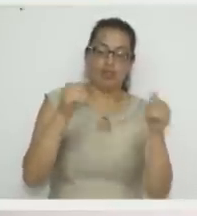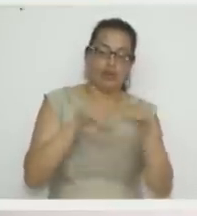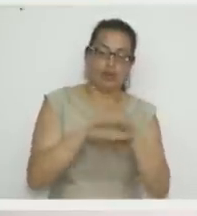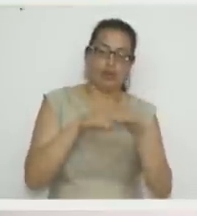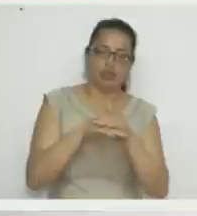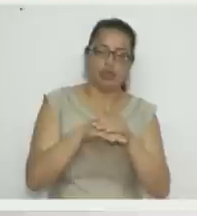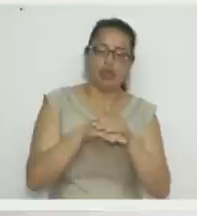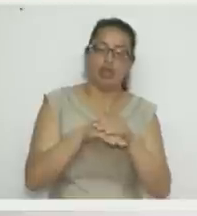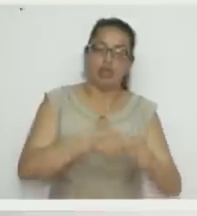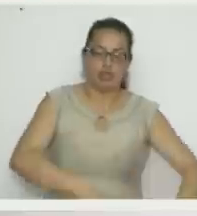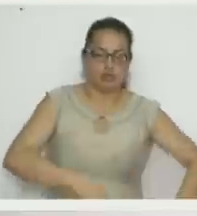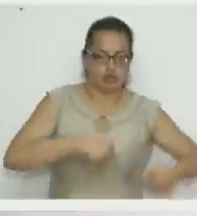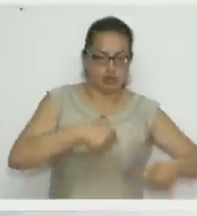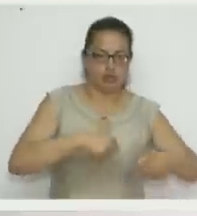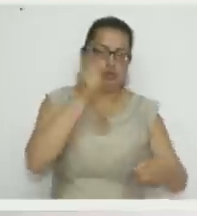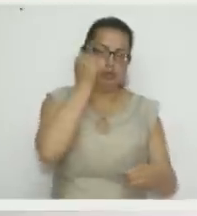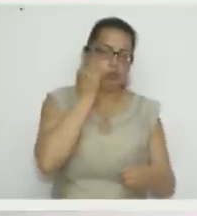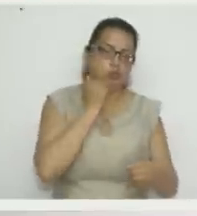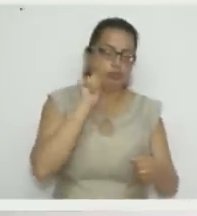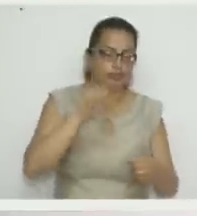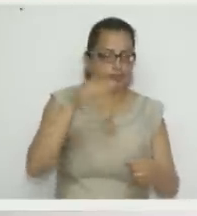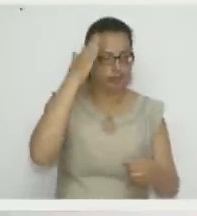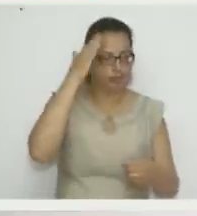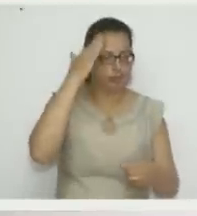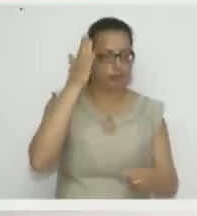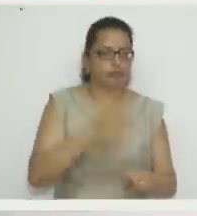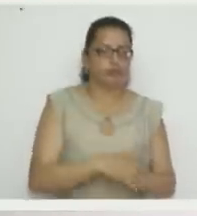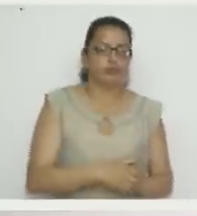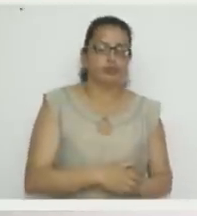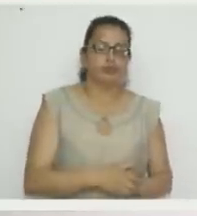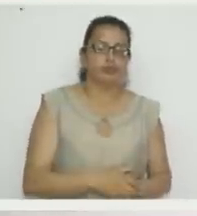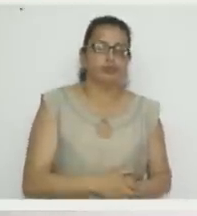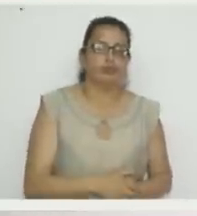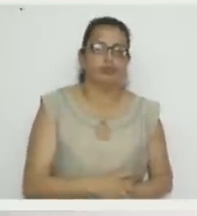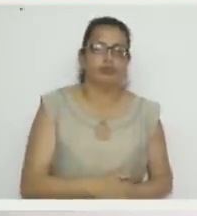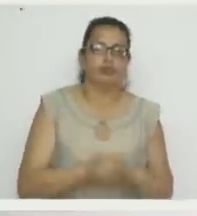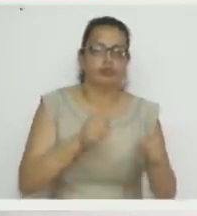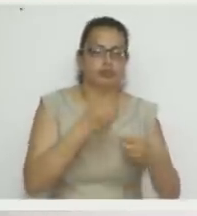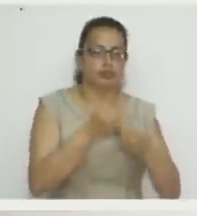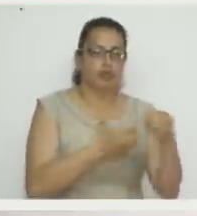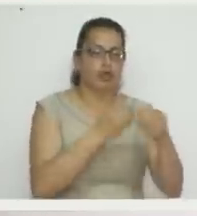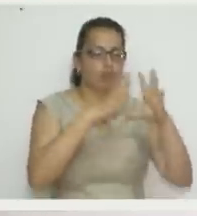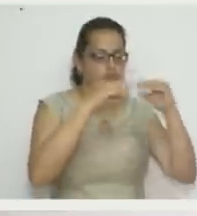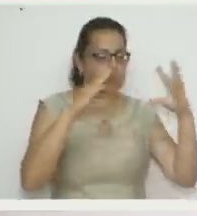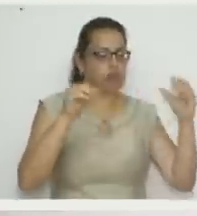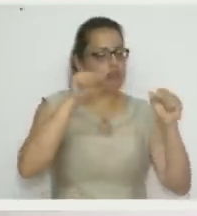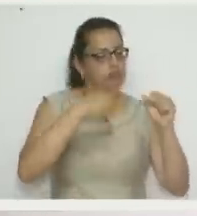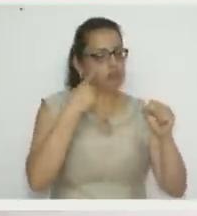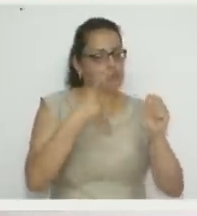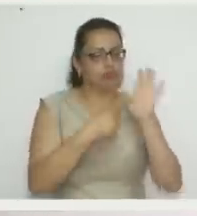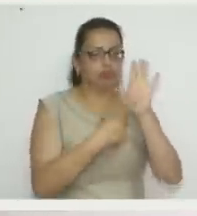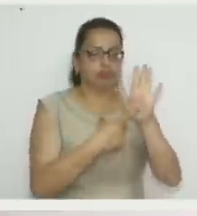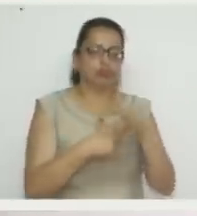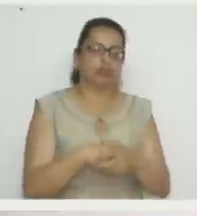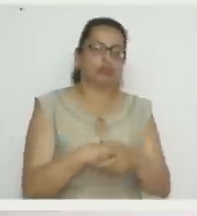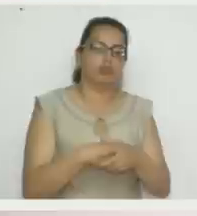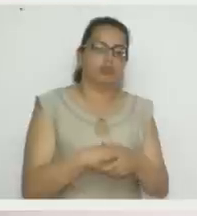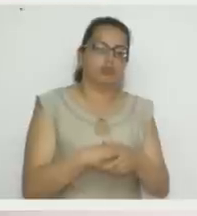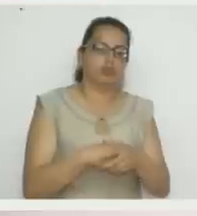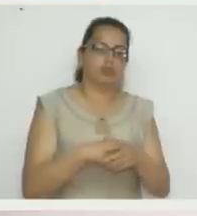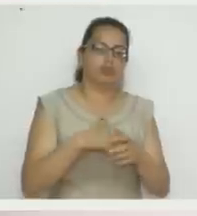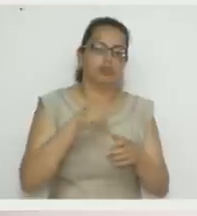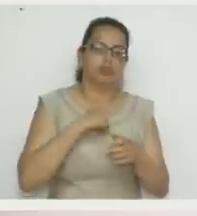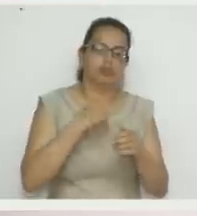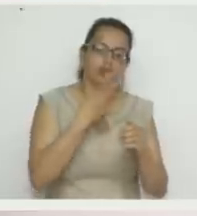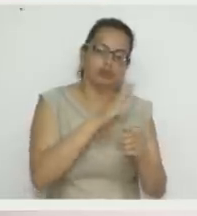y lo pueden hacer también en... En foam. Tenemos ahí, el que está en foam y también lo podemos apreciar. Y hay otro